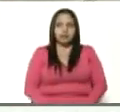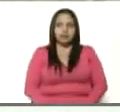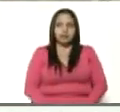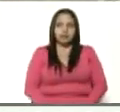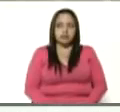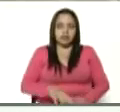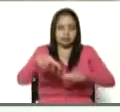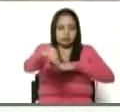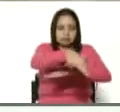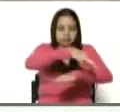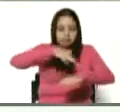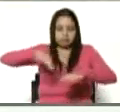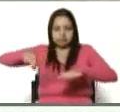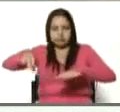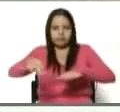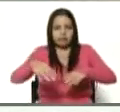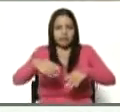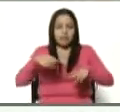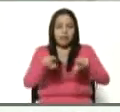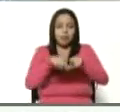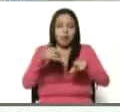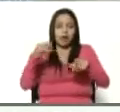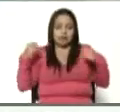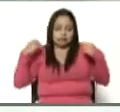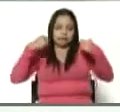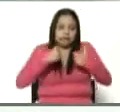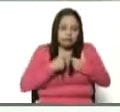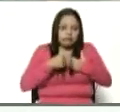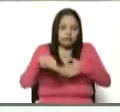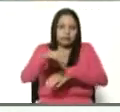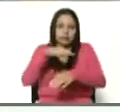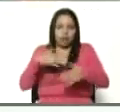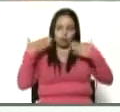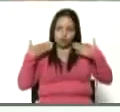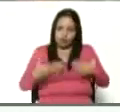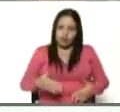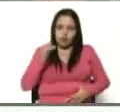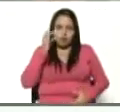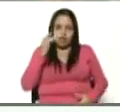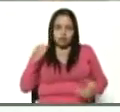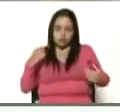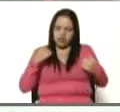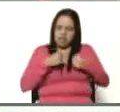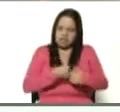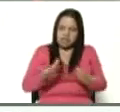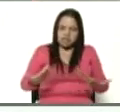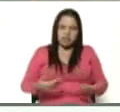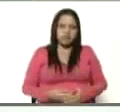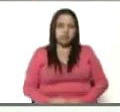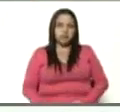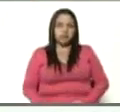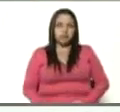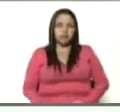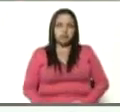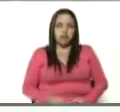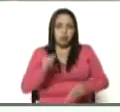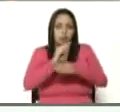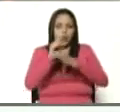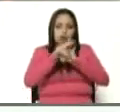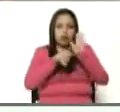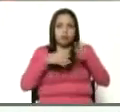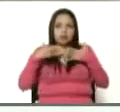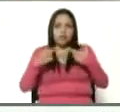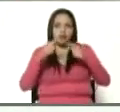delivery, ¿no? Un informe bien chévere, azulito, su franelita, su bioseguridad,